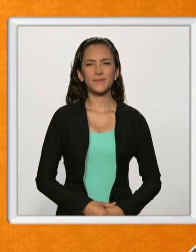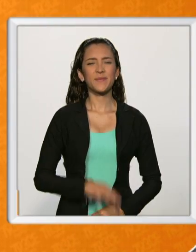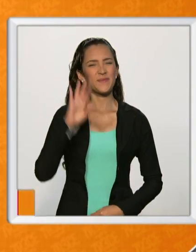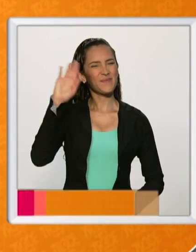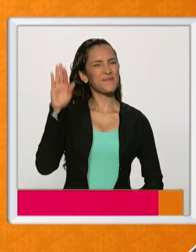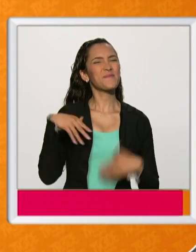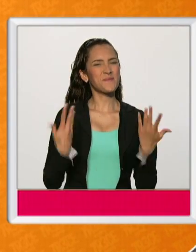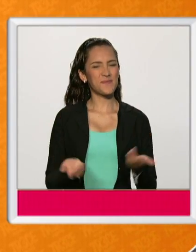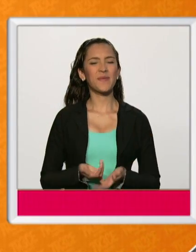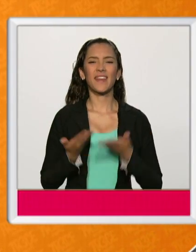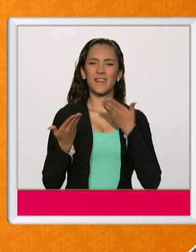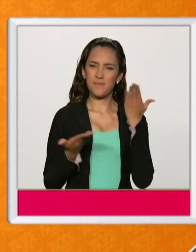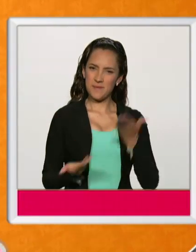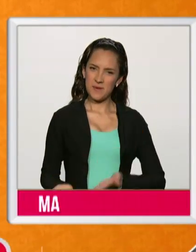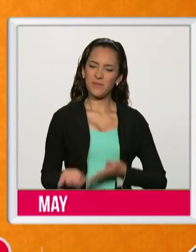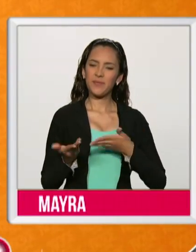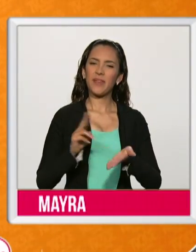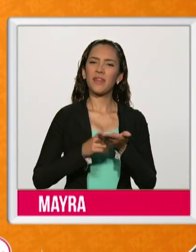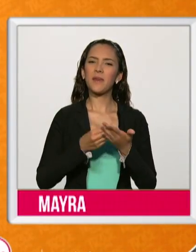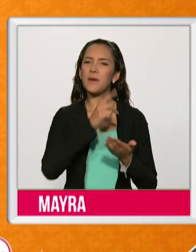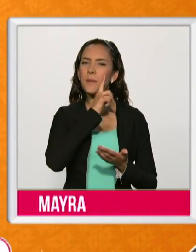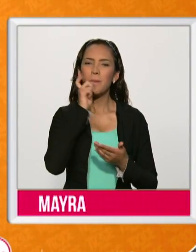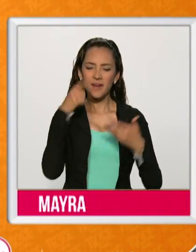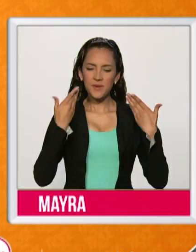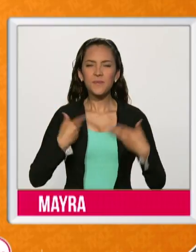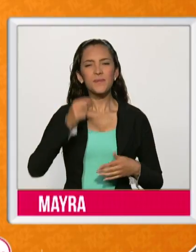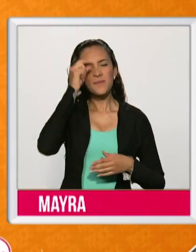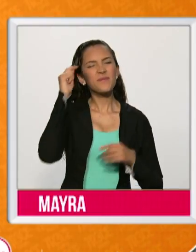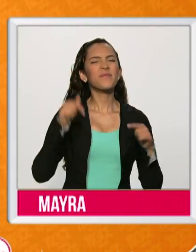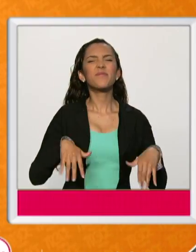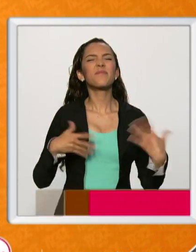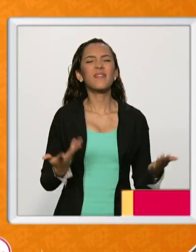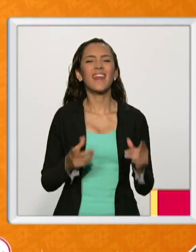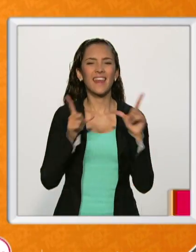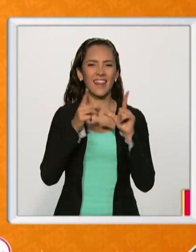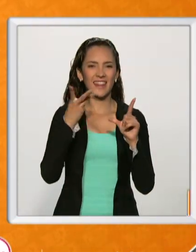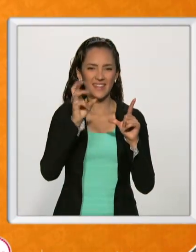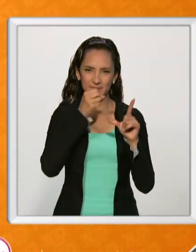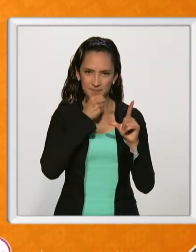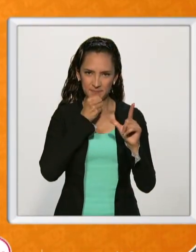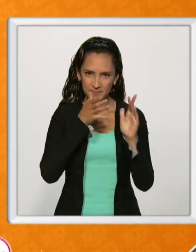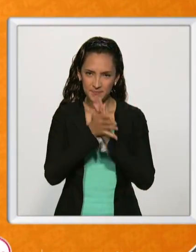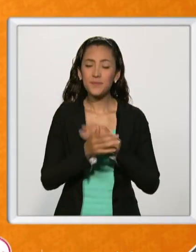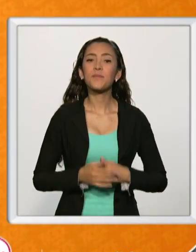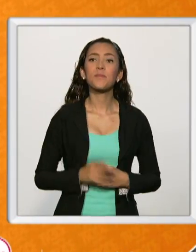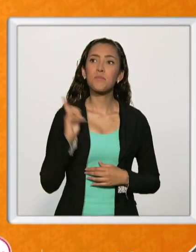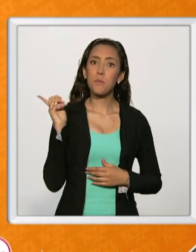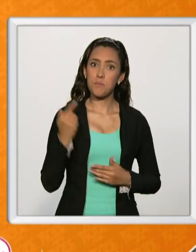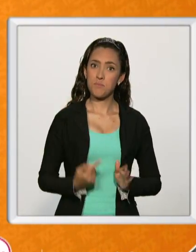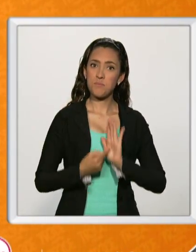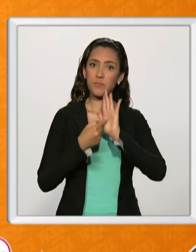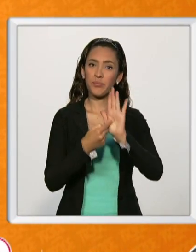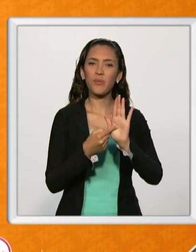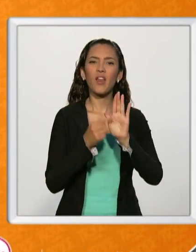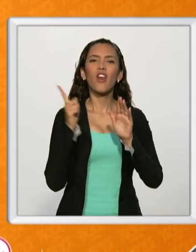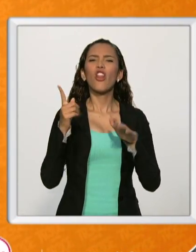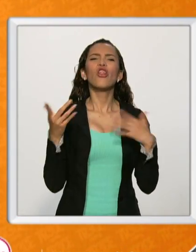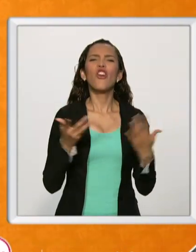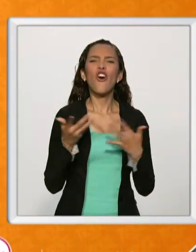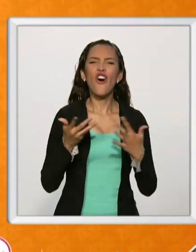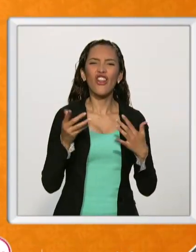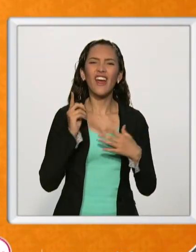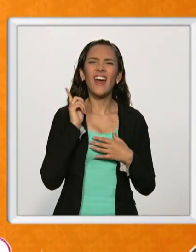¿Qué tal? Bienvenidos, ella es Mayra, yo soy López y estas las noticias aquí en Tresenios. Les traemos una nota de seguridad